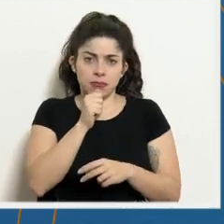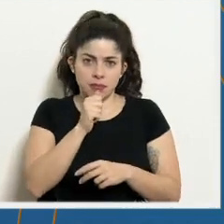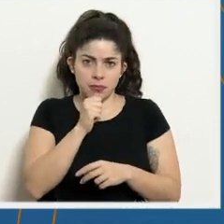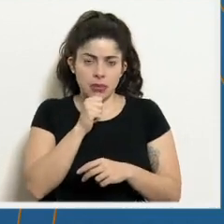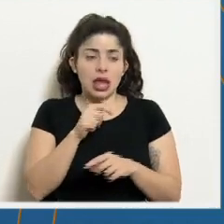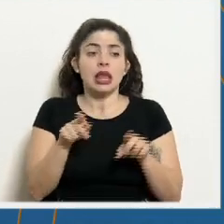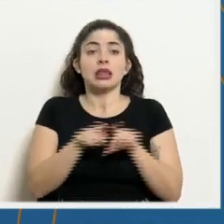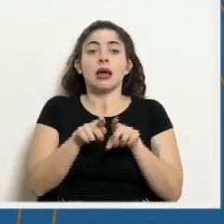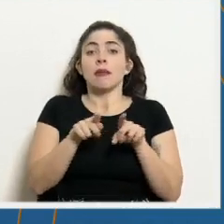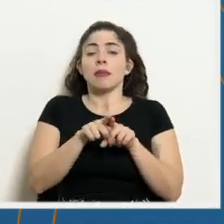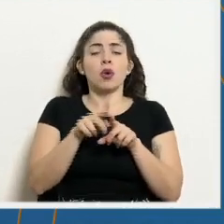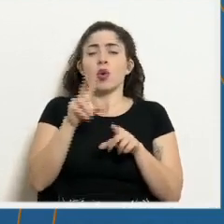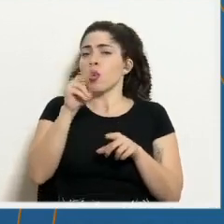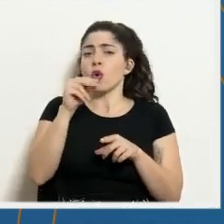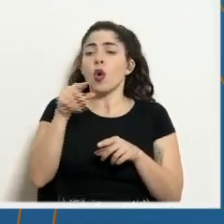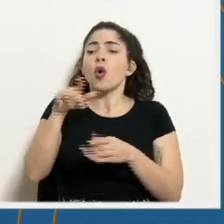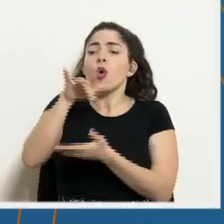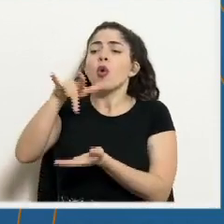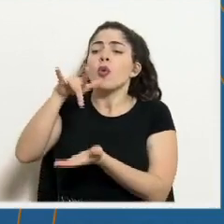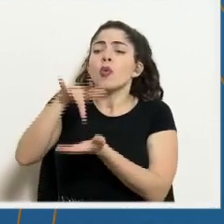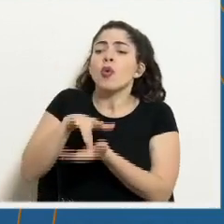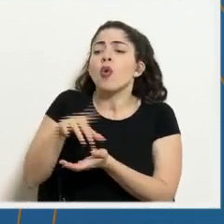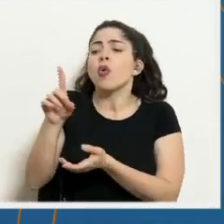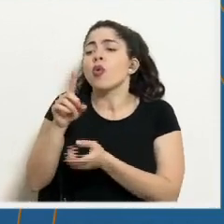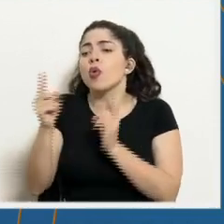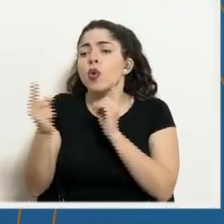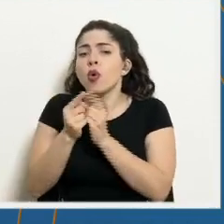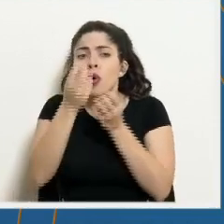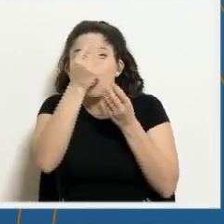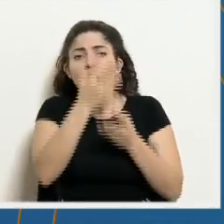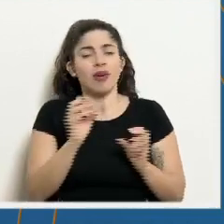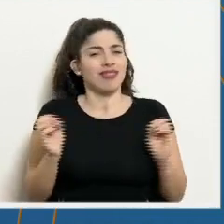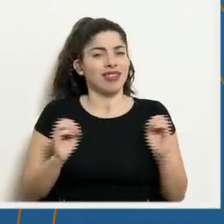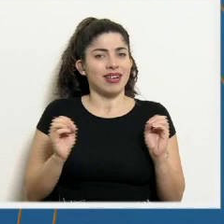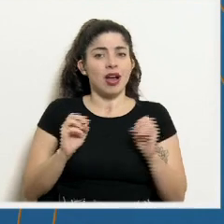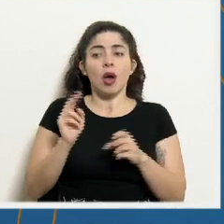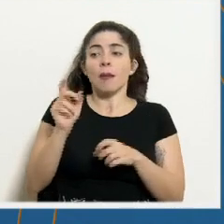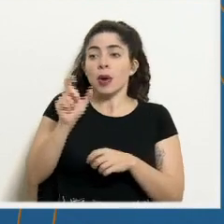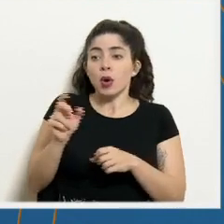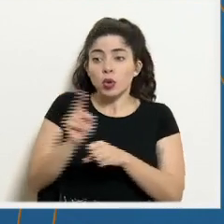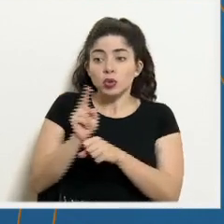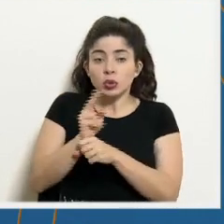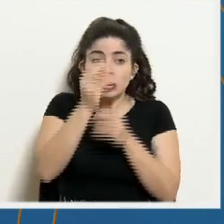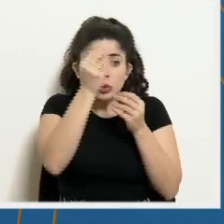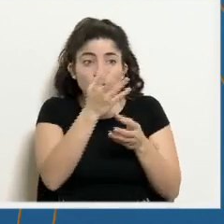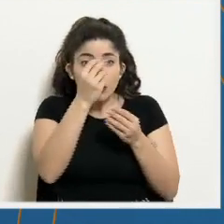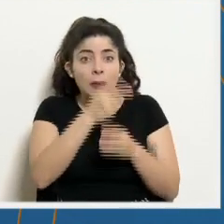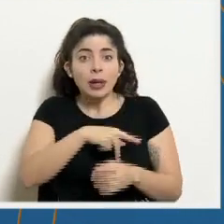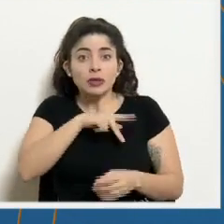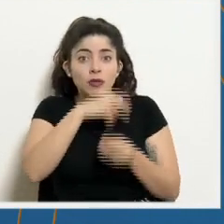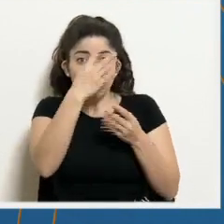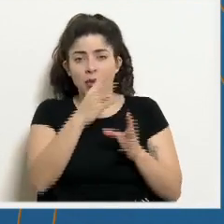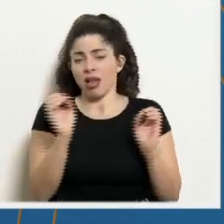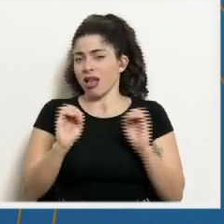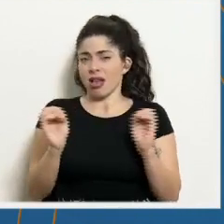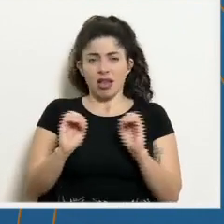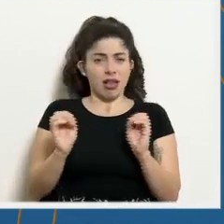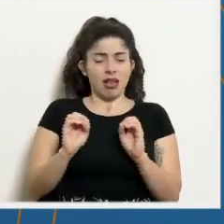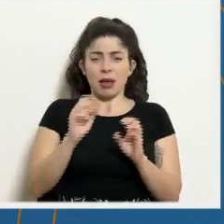guarda los datos de ubicación de las personas o de los usuarios. A partir del día de mañana,